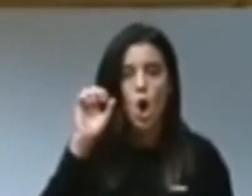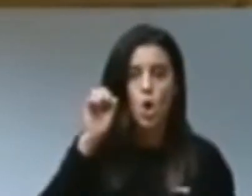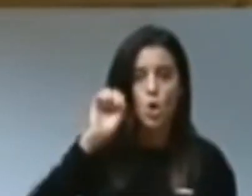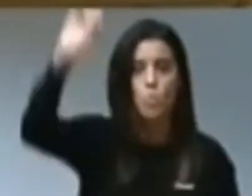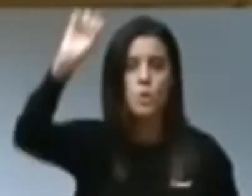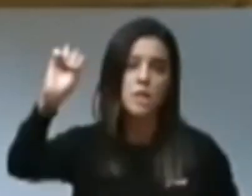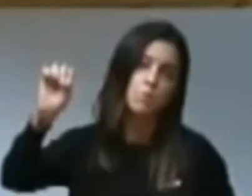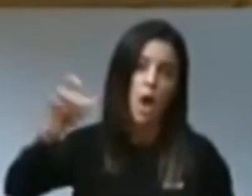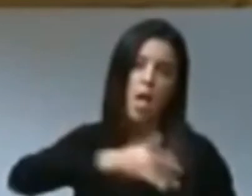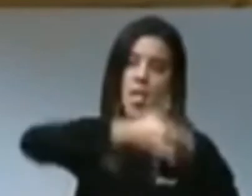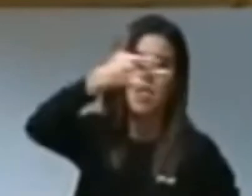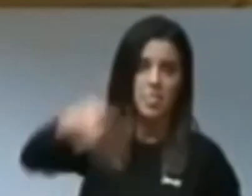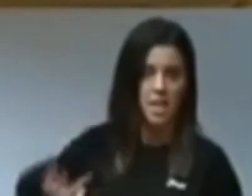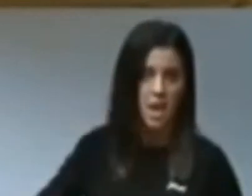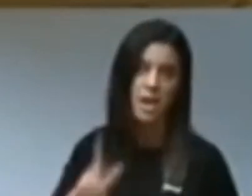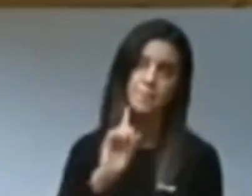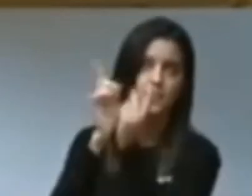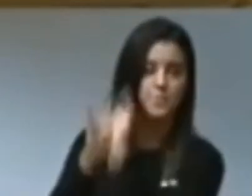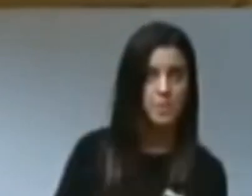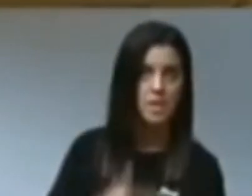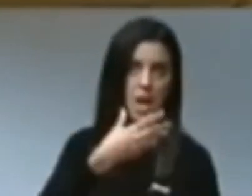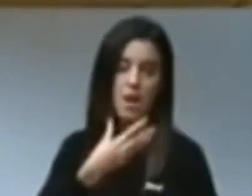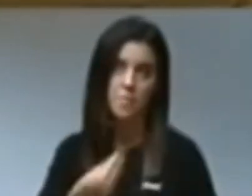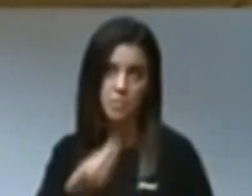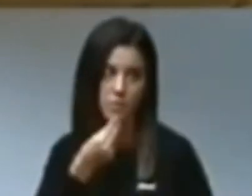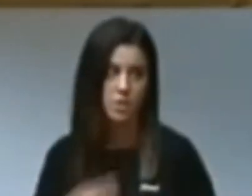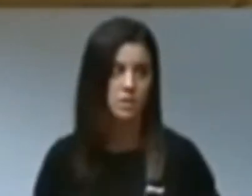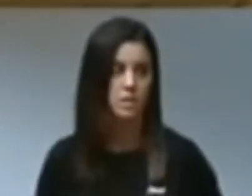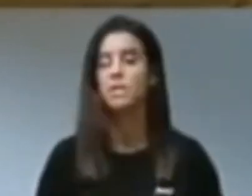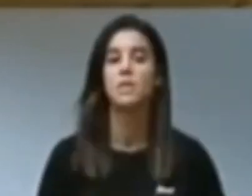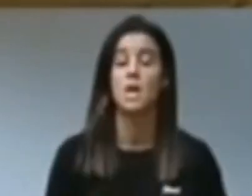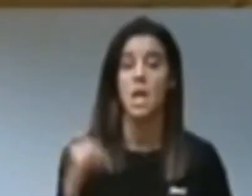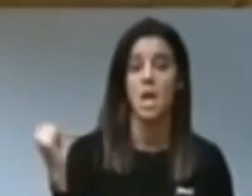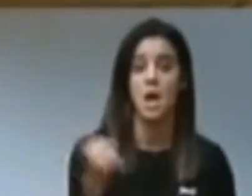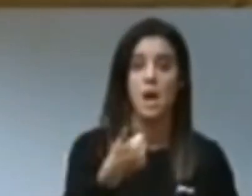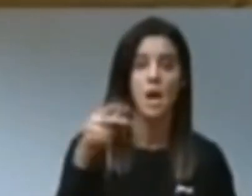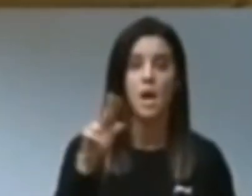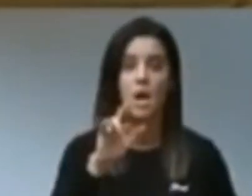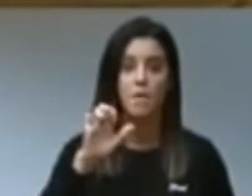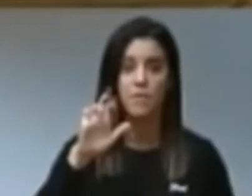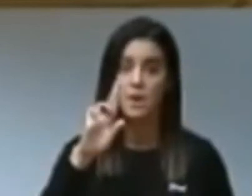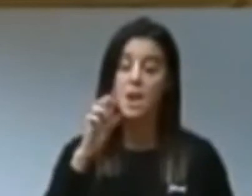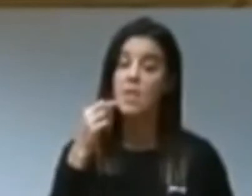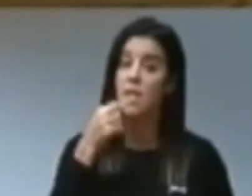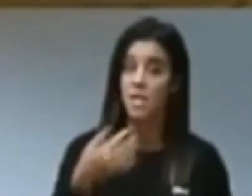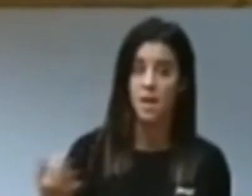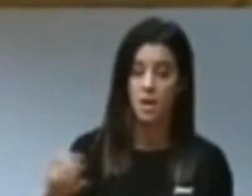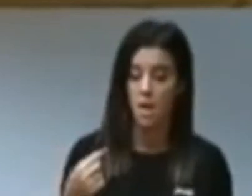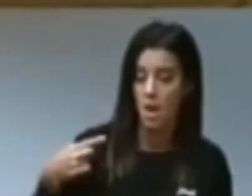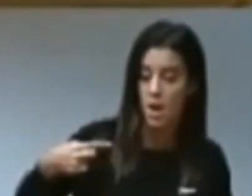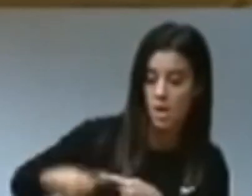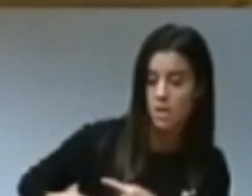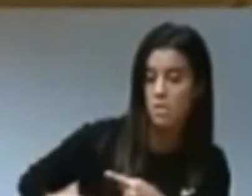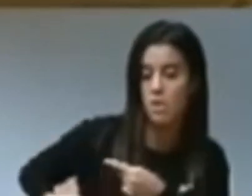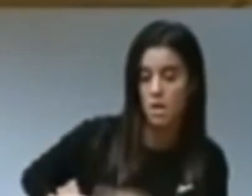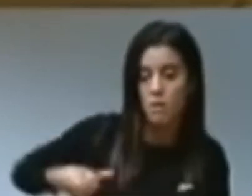comunismo? Creo que lo explicaba muy bien un hombre al que yo admiraba mucho, el genial Churruca, Javier Pérez Cepeda, decía,